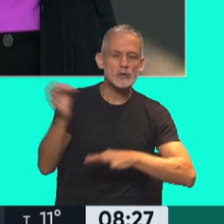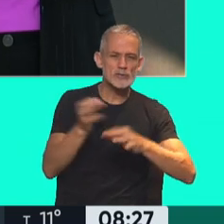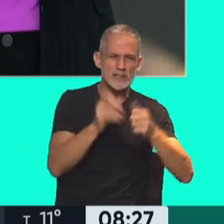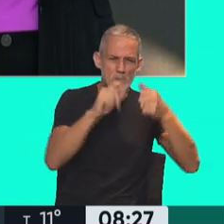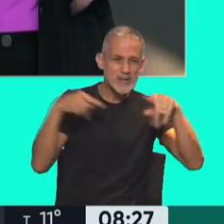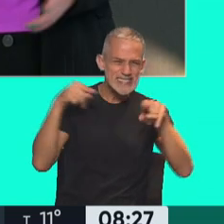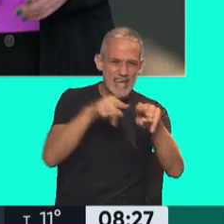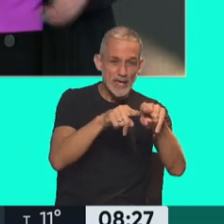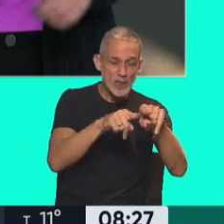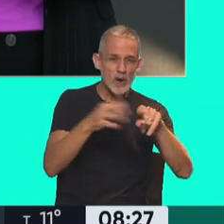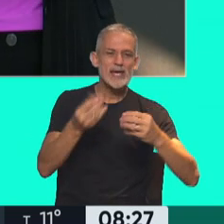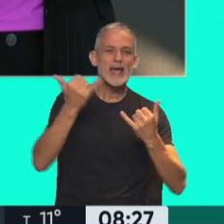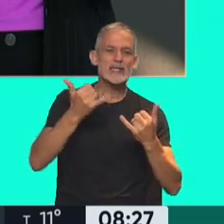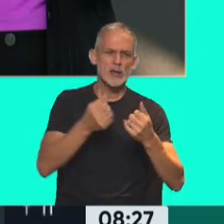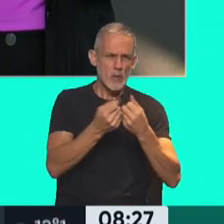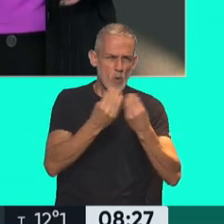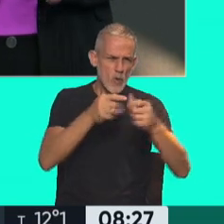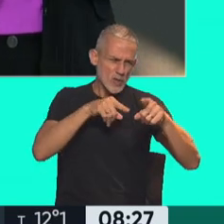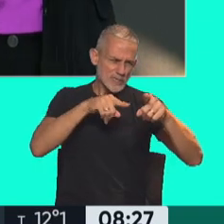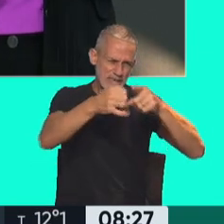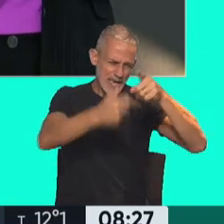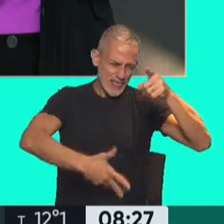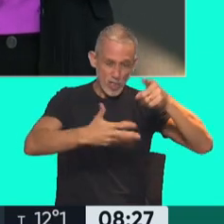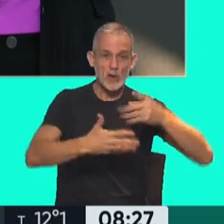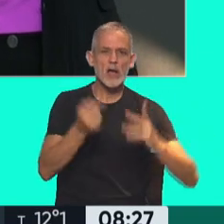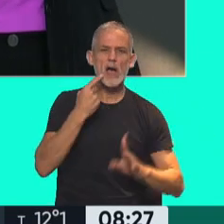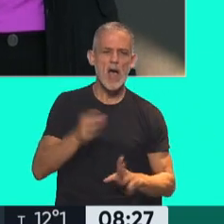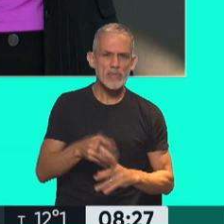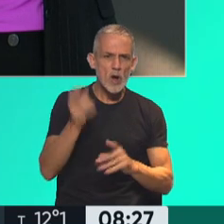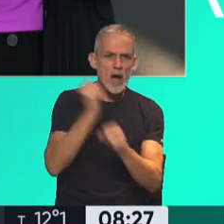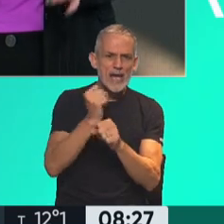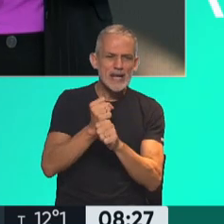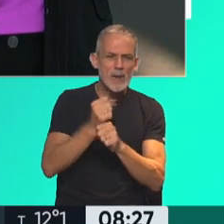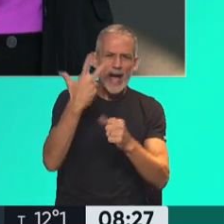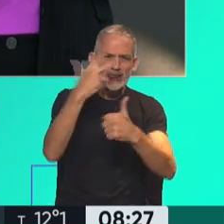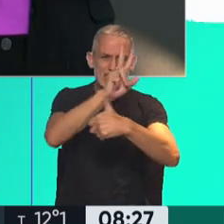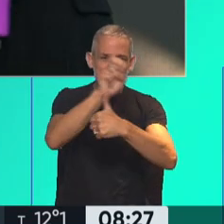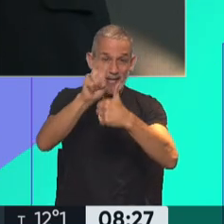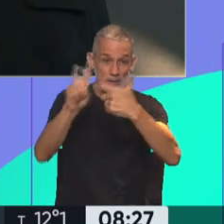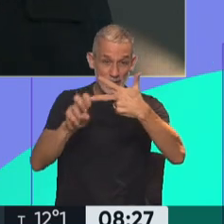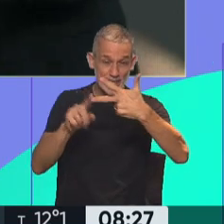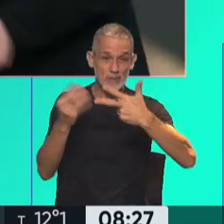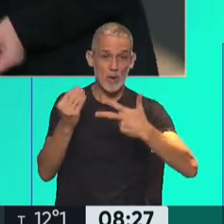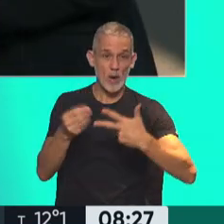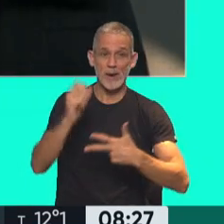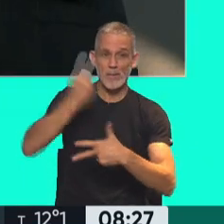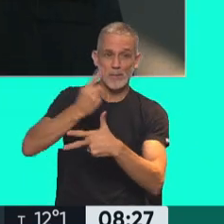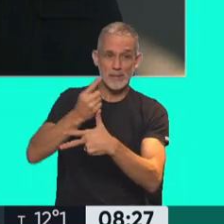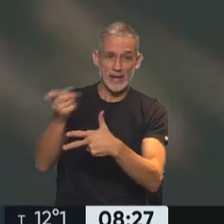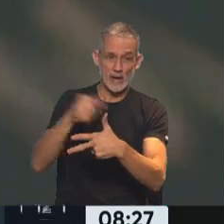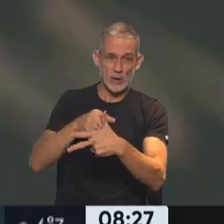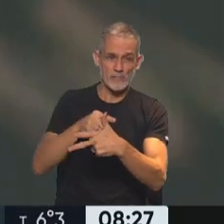usuarios que tienen muchísimos seguidores y determinó que trabajan tres temas principales. En primer lugar,